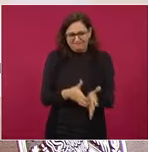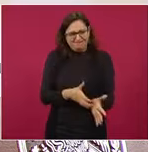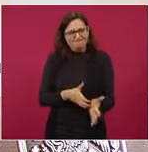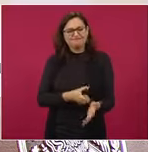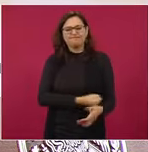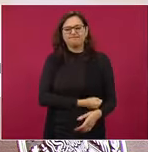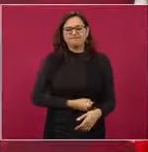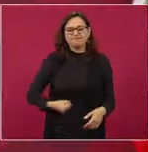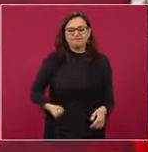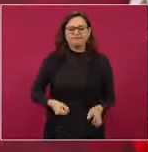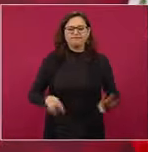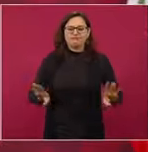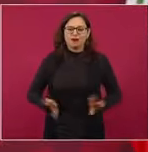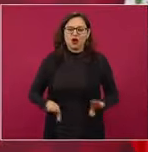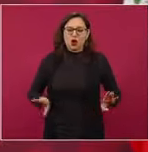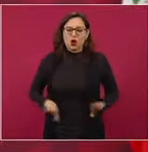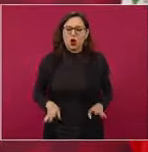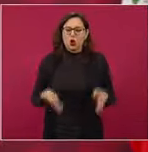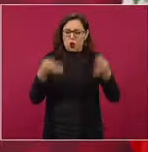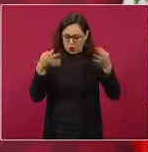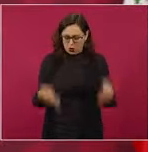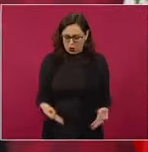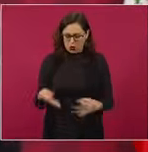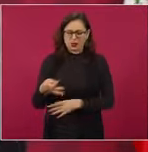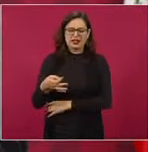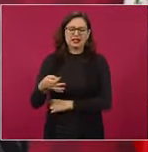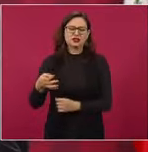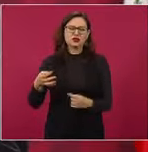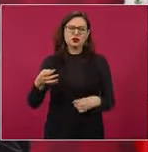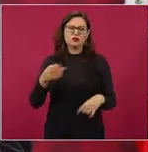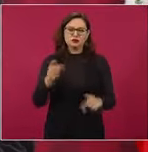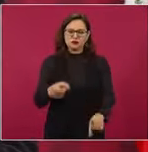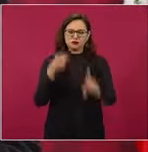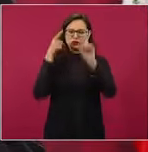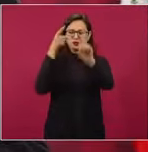principios, ideales, que no perdamos